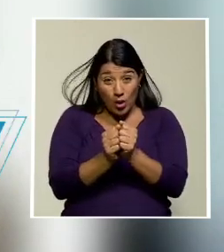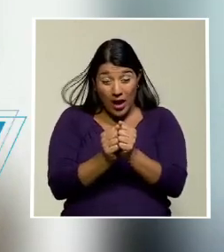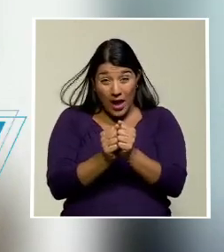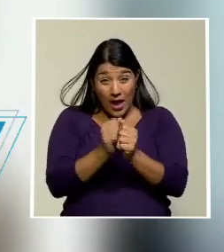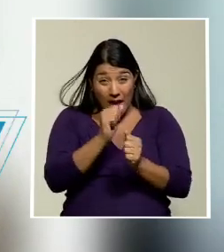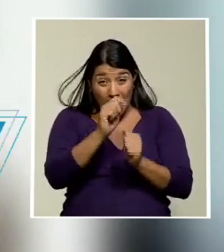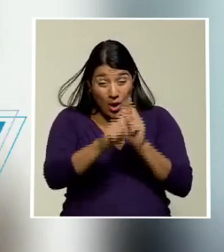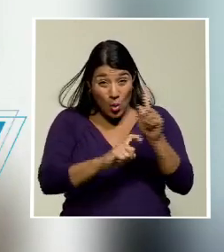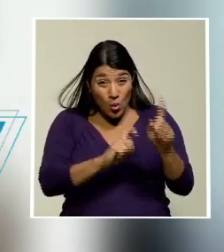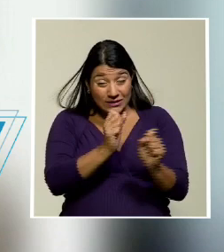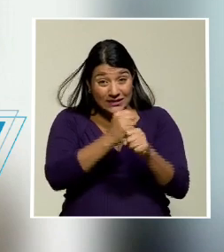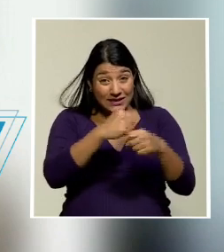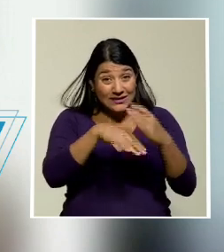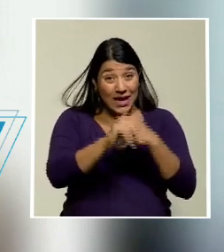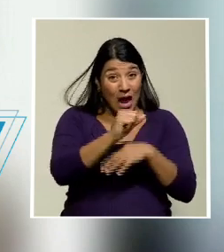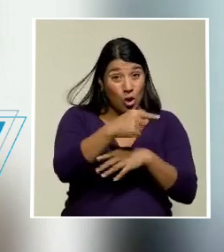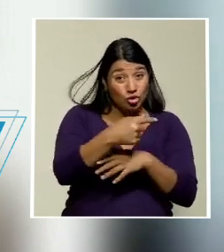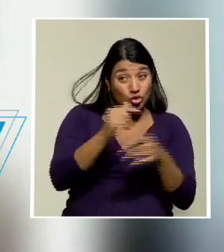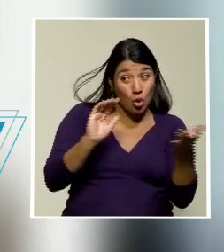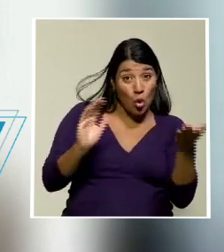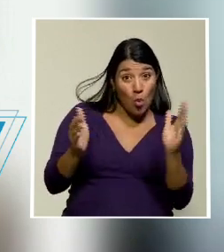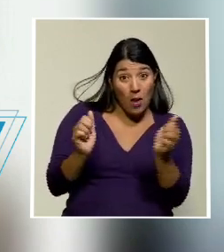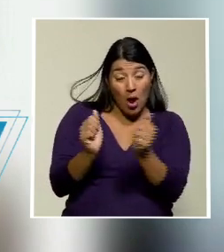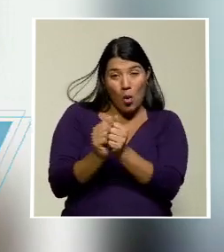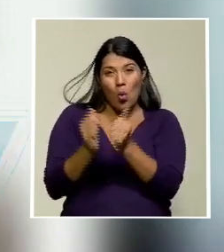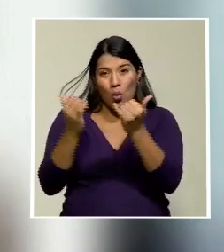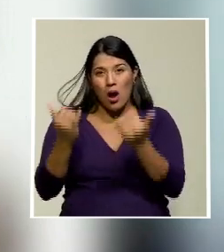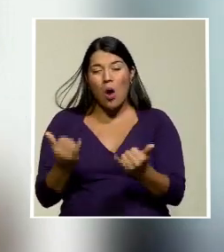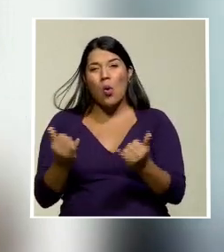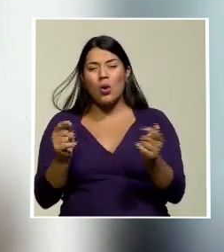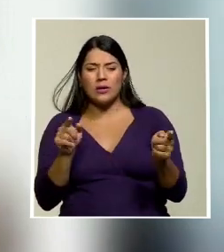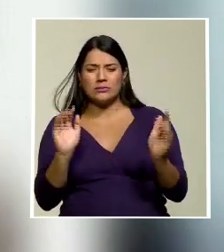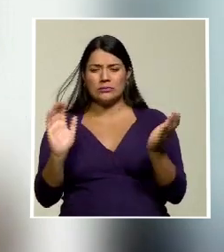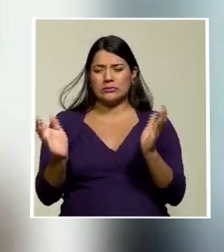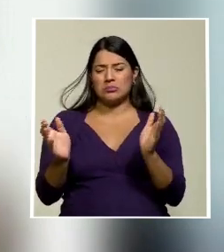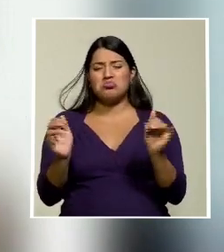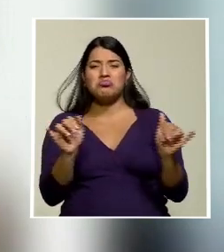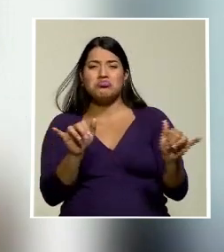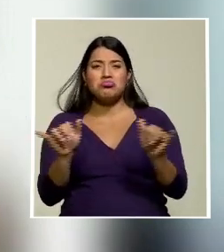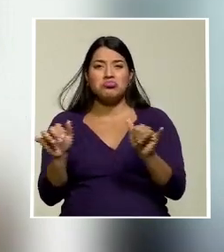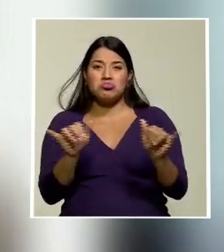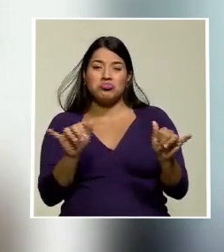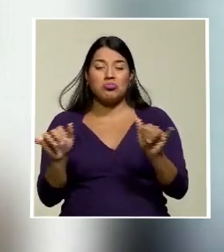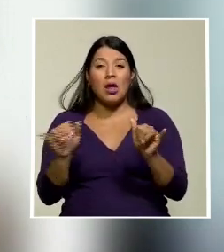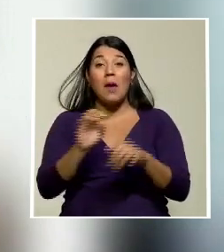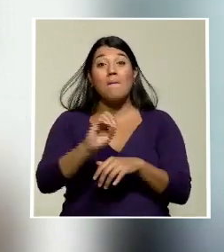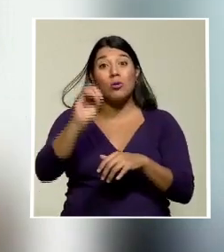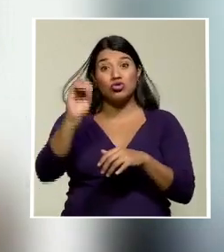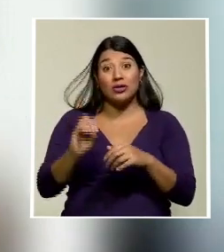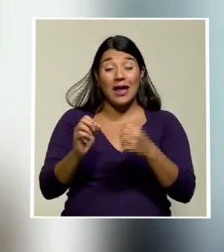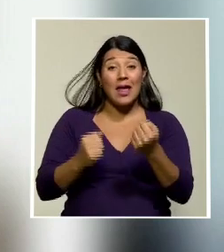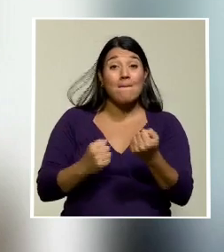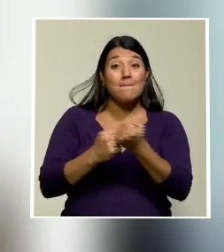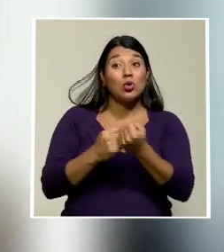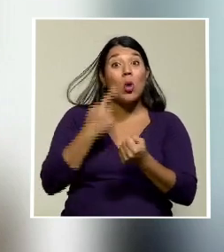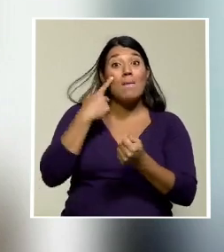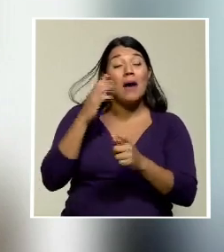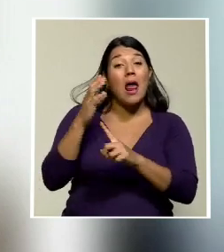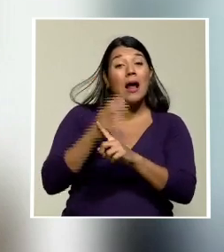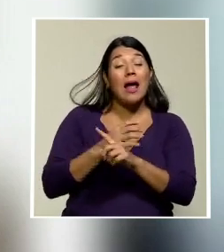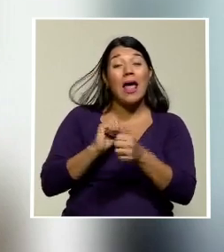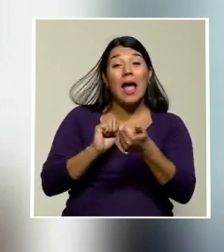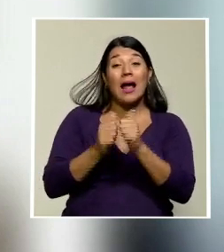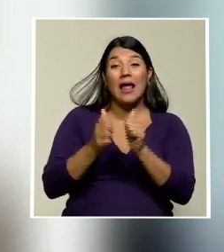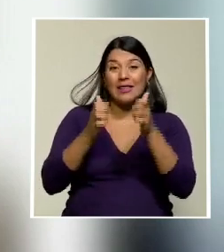en agosto a la de octubre, se mantiene muy parecido el porcentaje de apoyo a los diferentes candidatos y